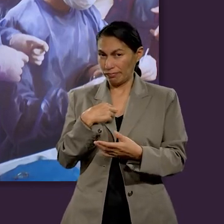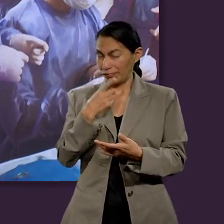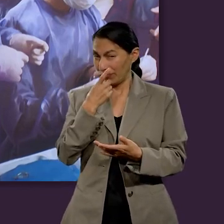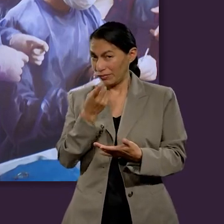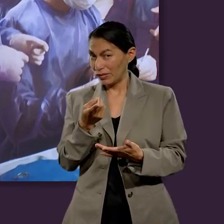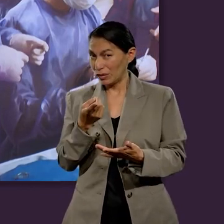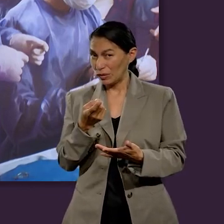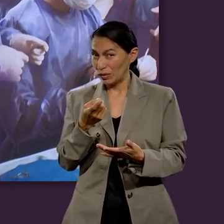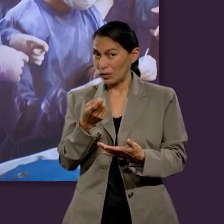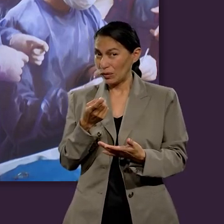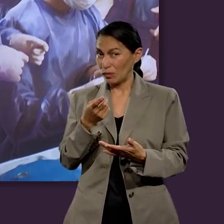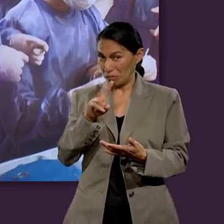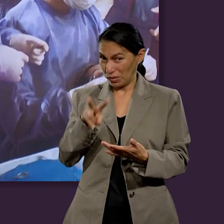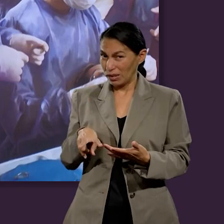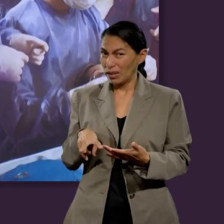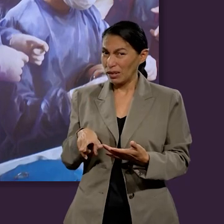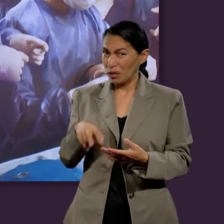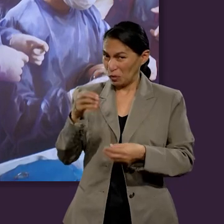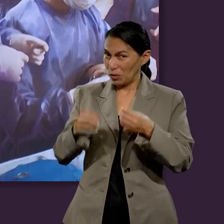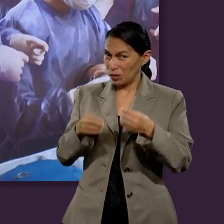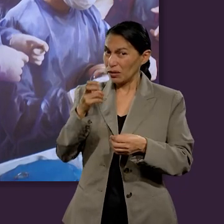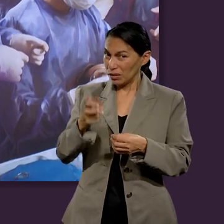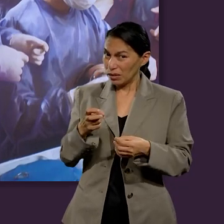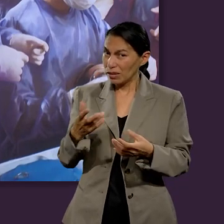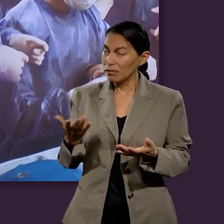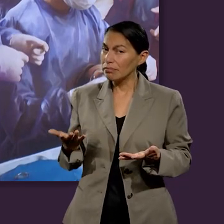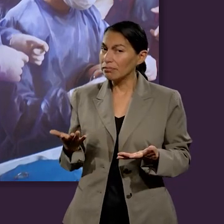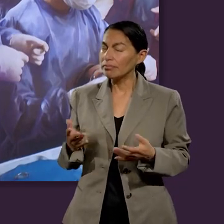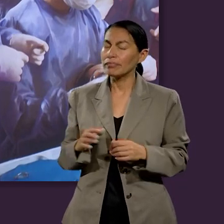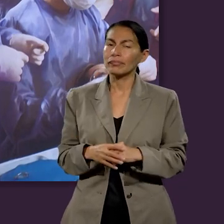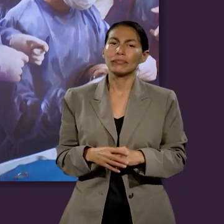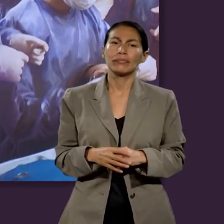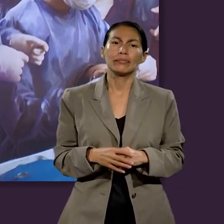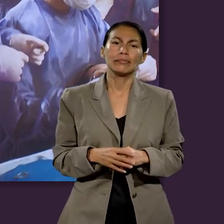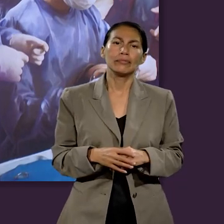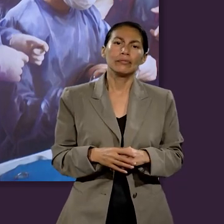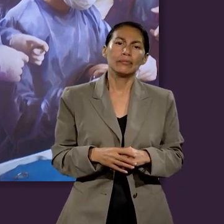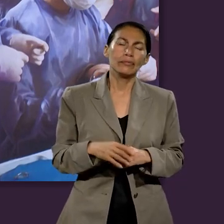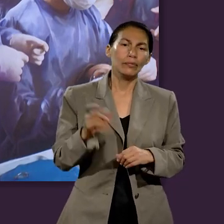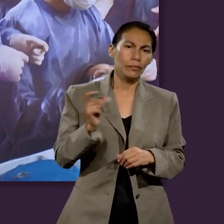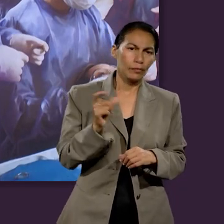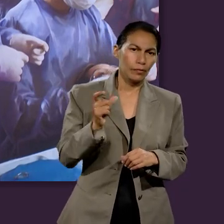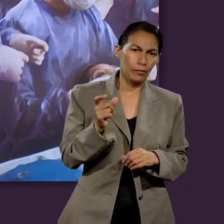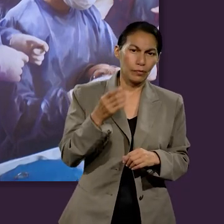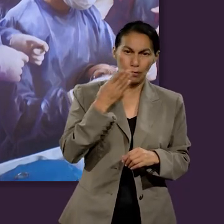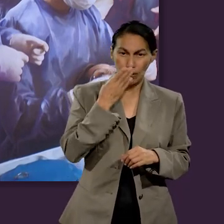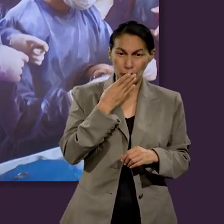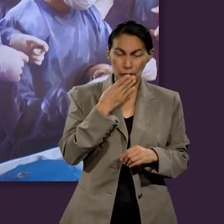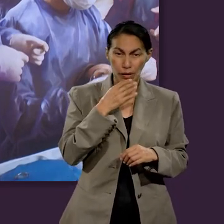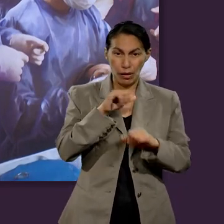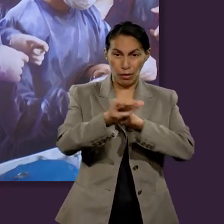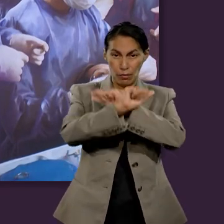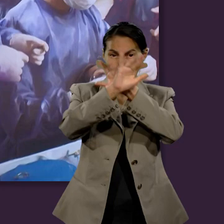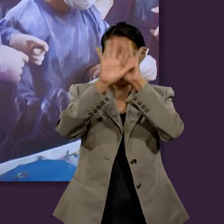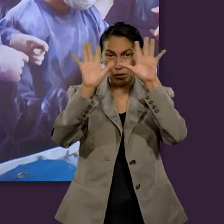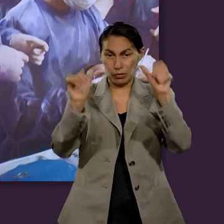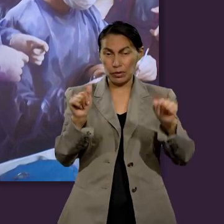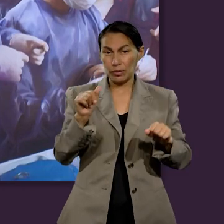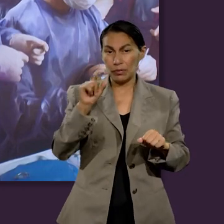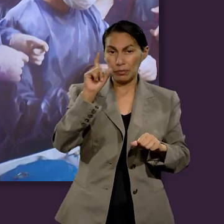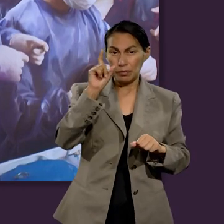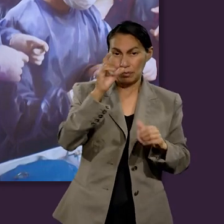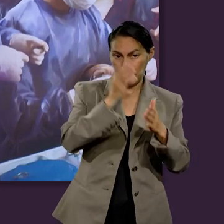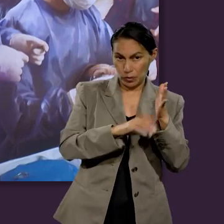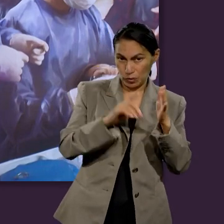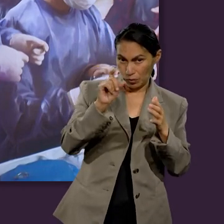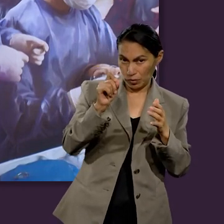¿realmente hay evidencia de que participaremos de este juicio? Cuando se lea acerca del milenio en Apocalipsis 20,